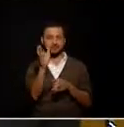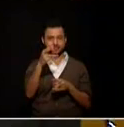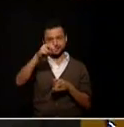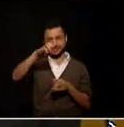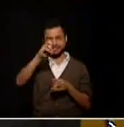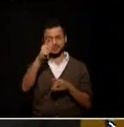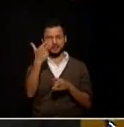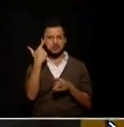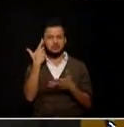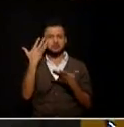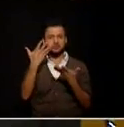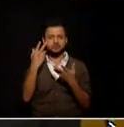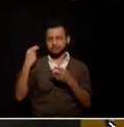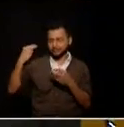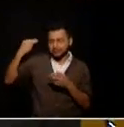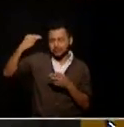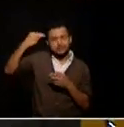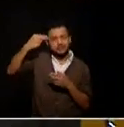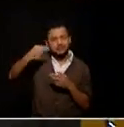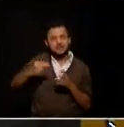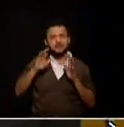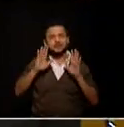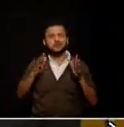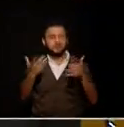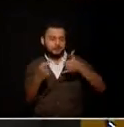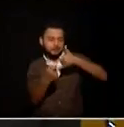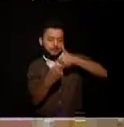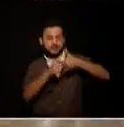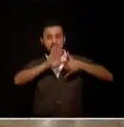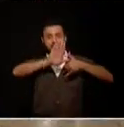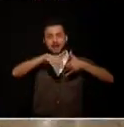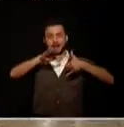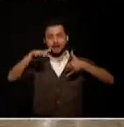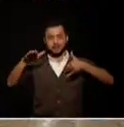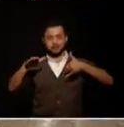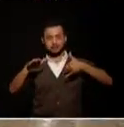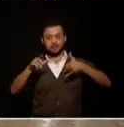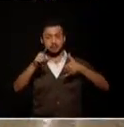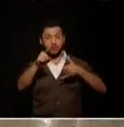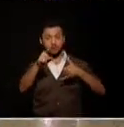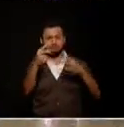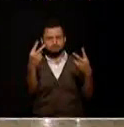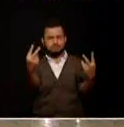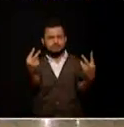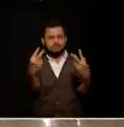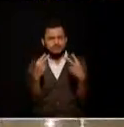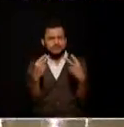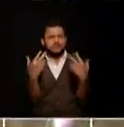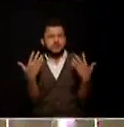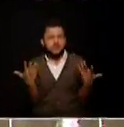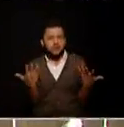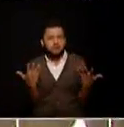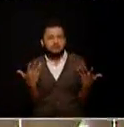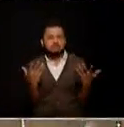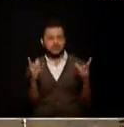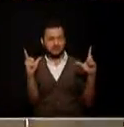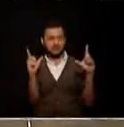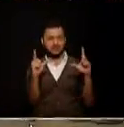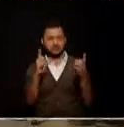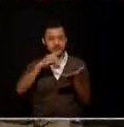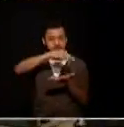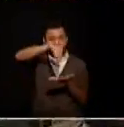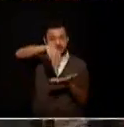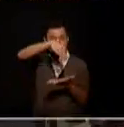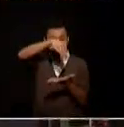un tema que le apasionaba le encantaba además y recuerden usted puede vernos además de a través de telemedellín de la